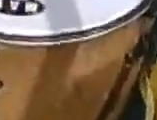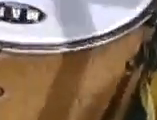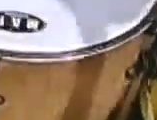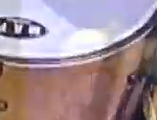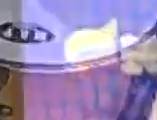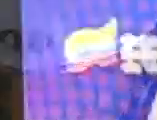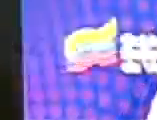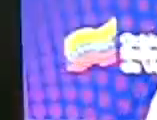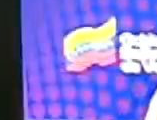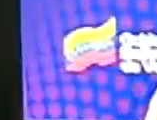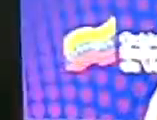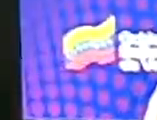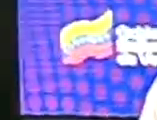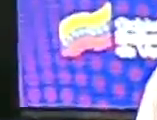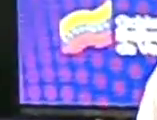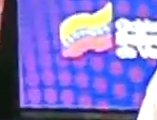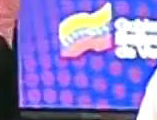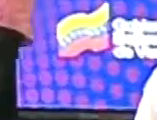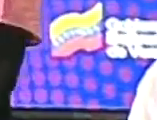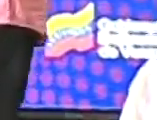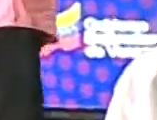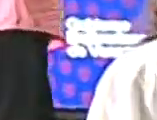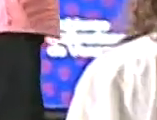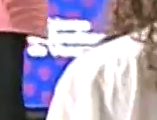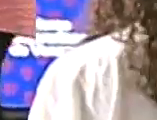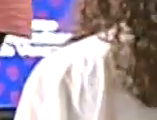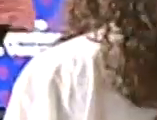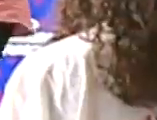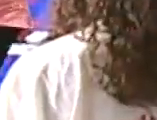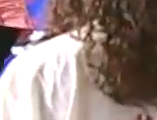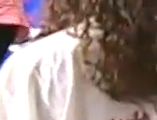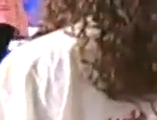y ya está